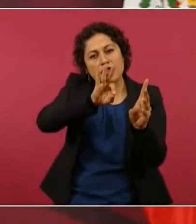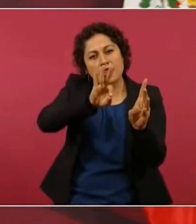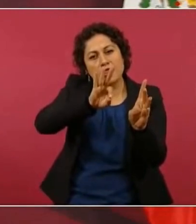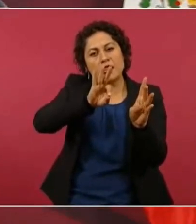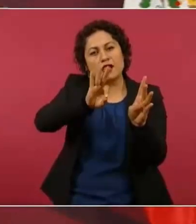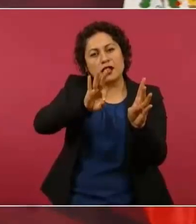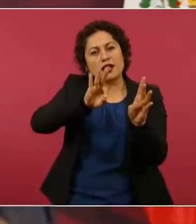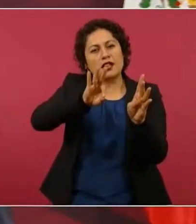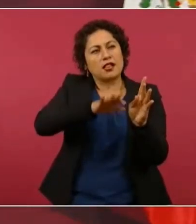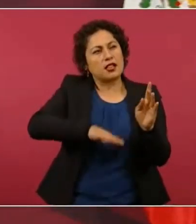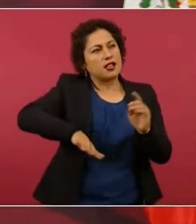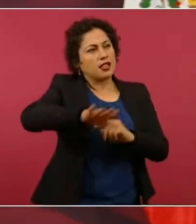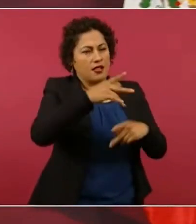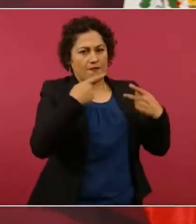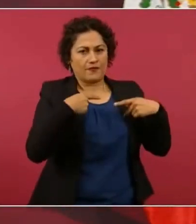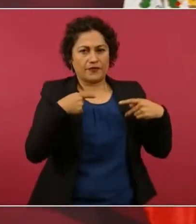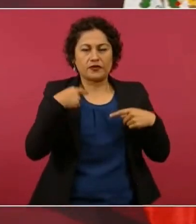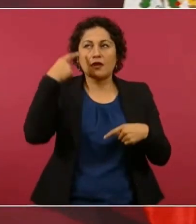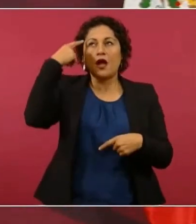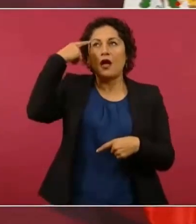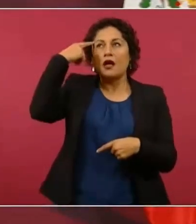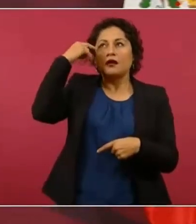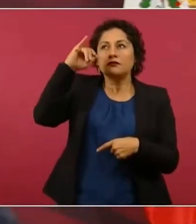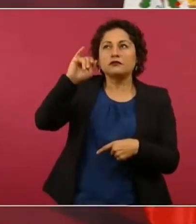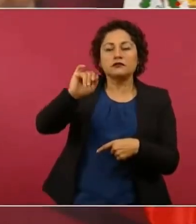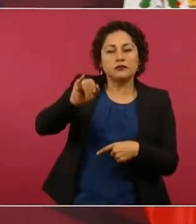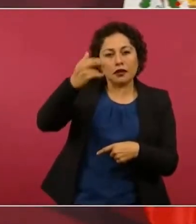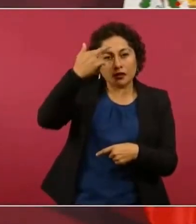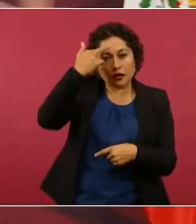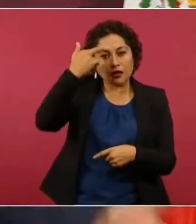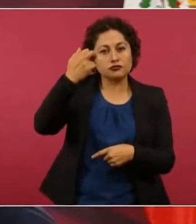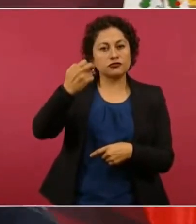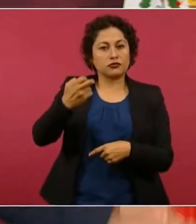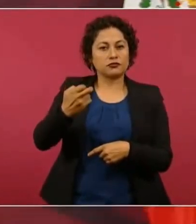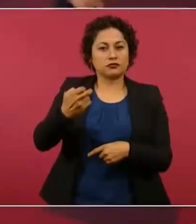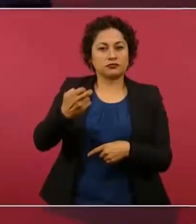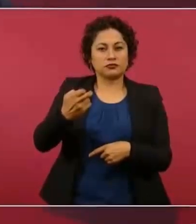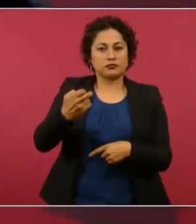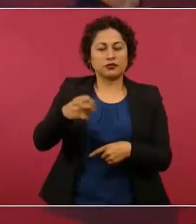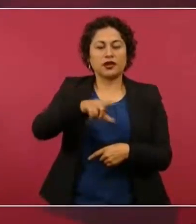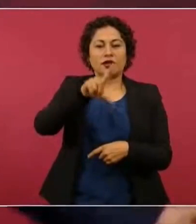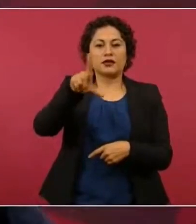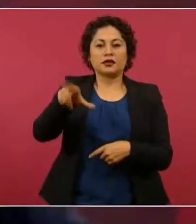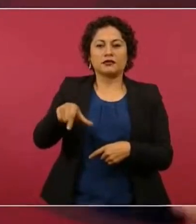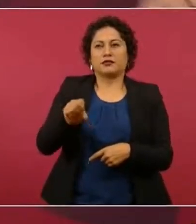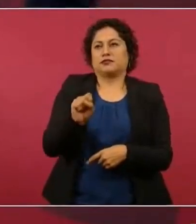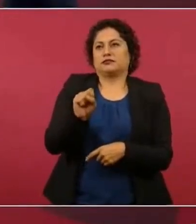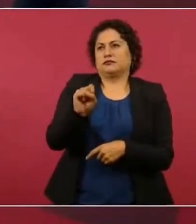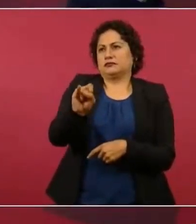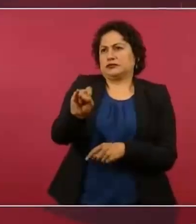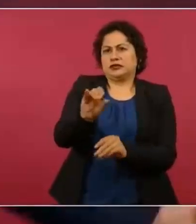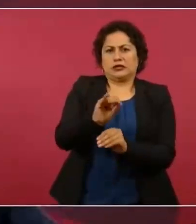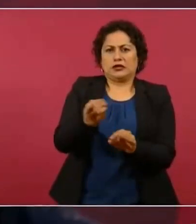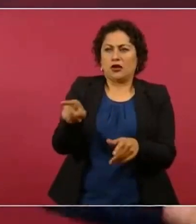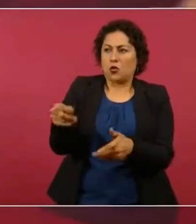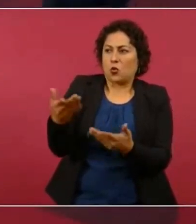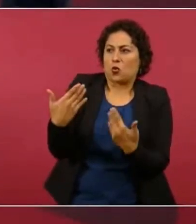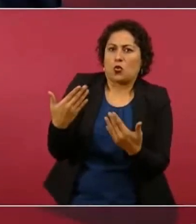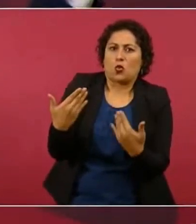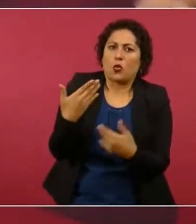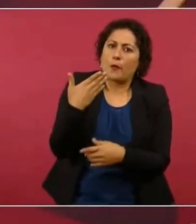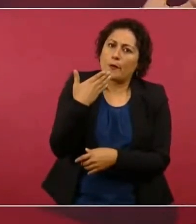a la opinión pública. para luego que la gente dijera sí, claro, qué bueno.